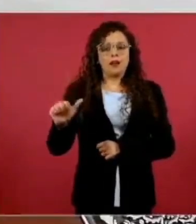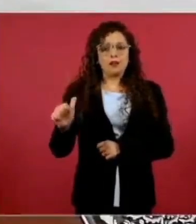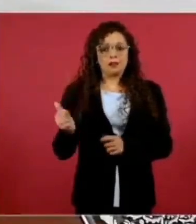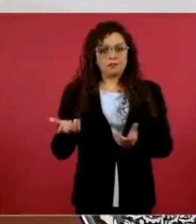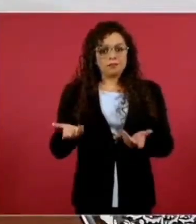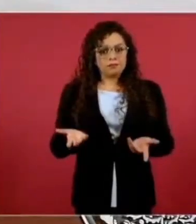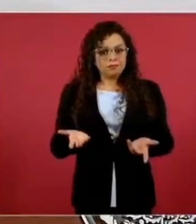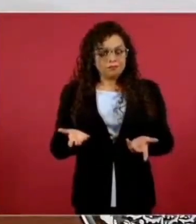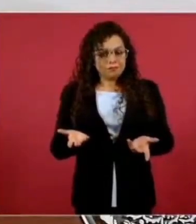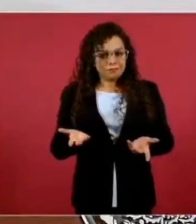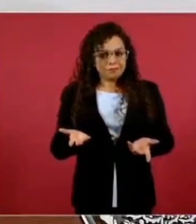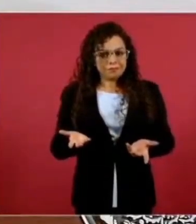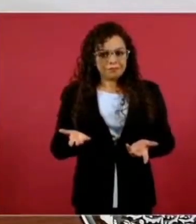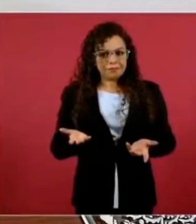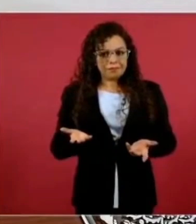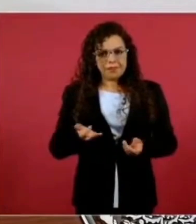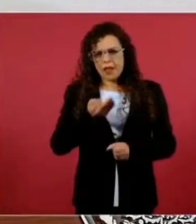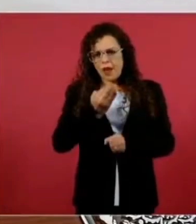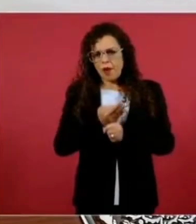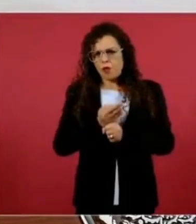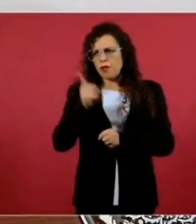¿Dónde vive Calderón?